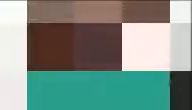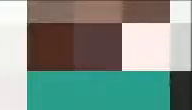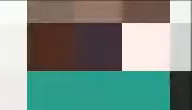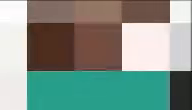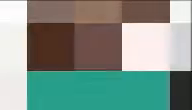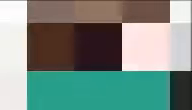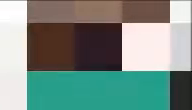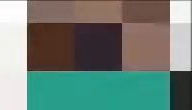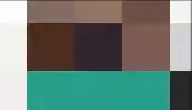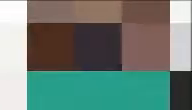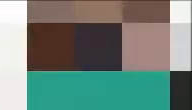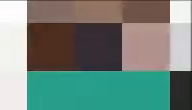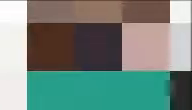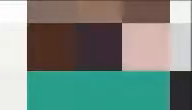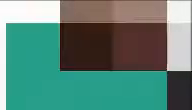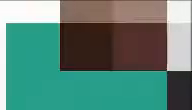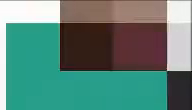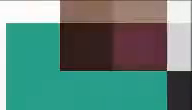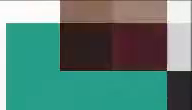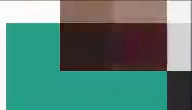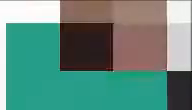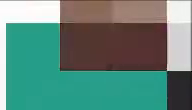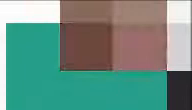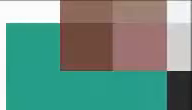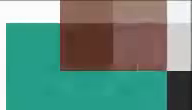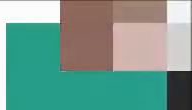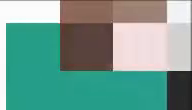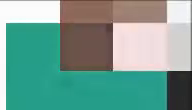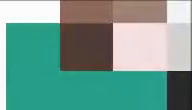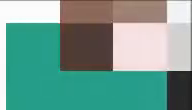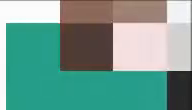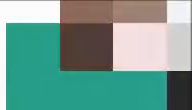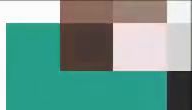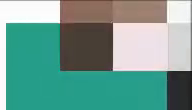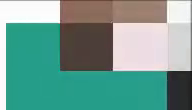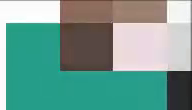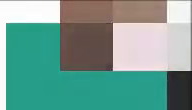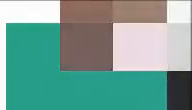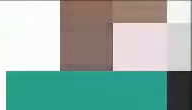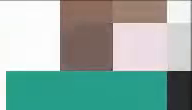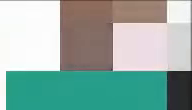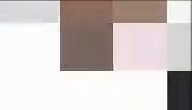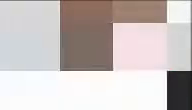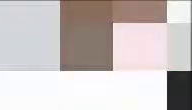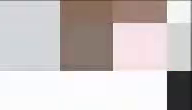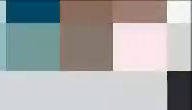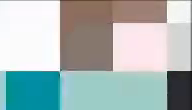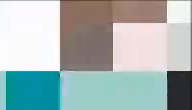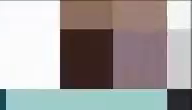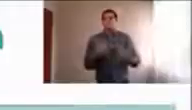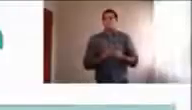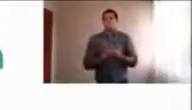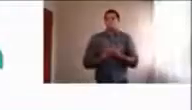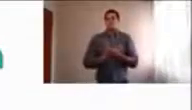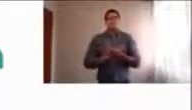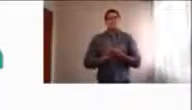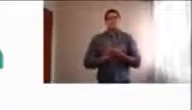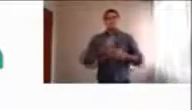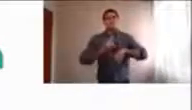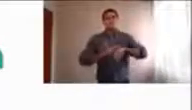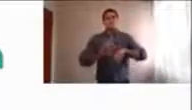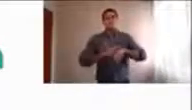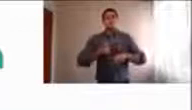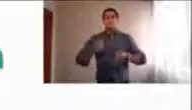Estamos en un momento en donde abruptamente se generaron unos cambios de paradigma,